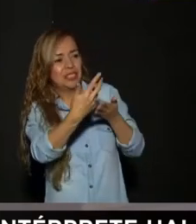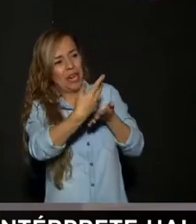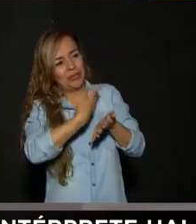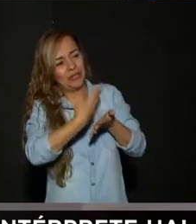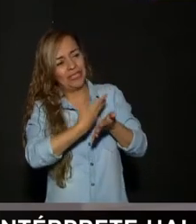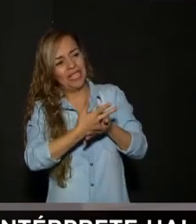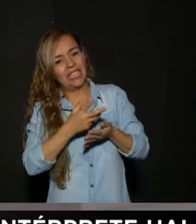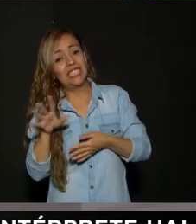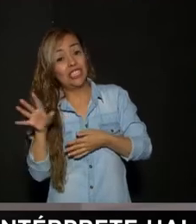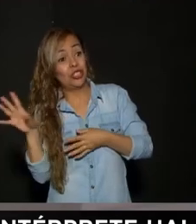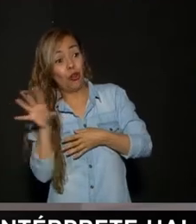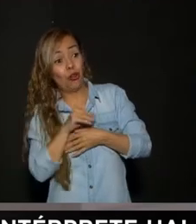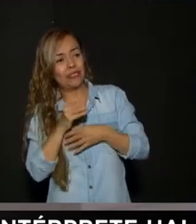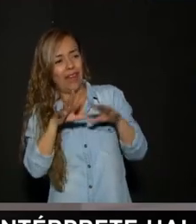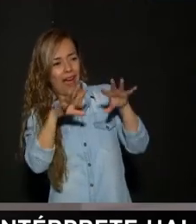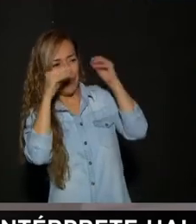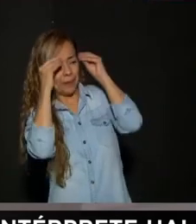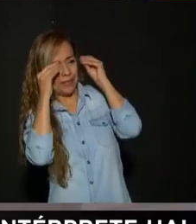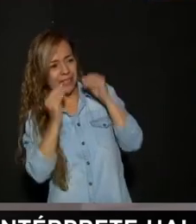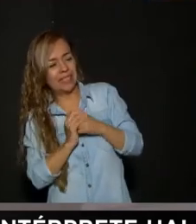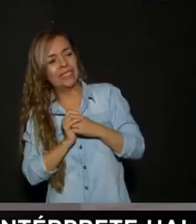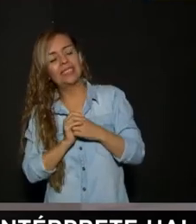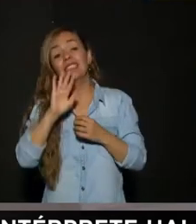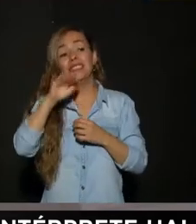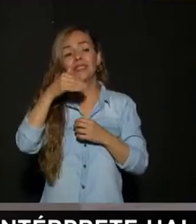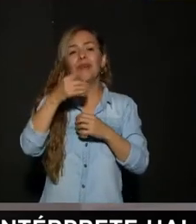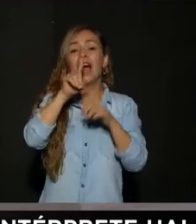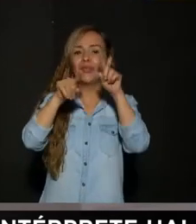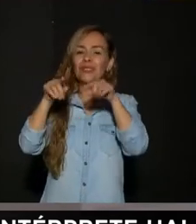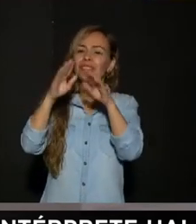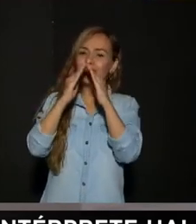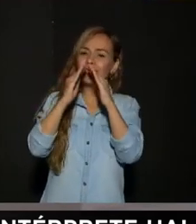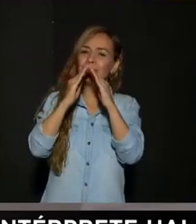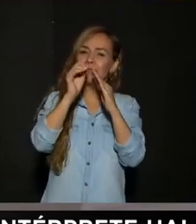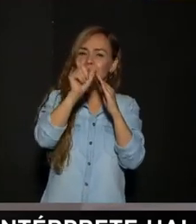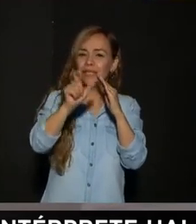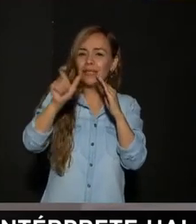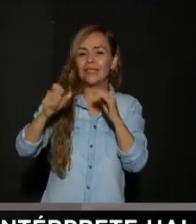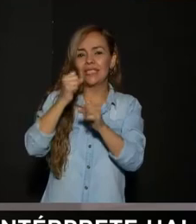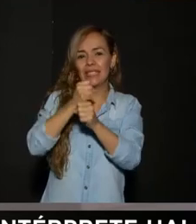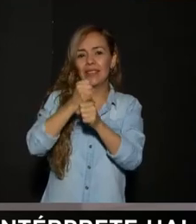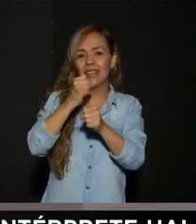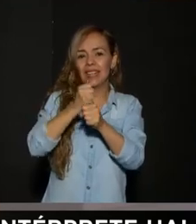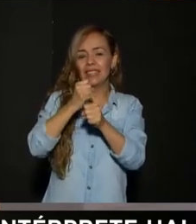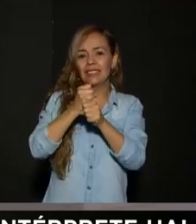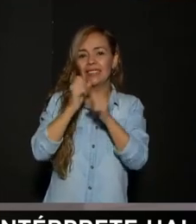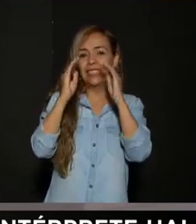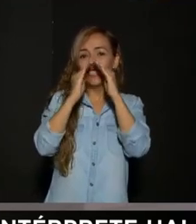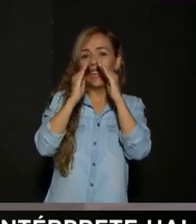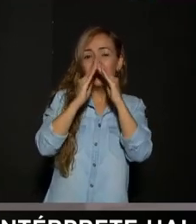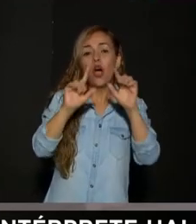tips Para nosotros Poder cuidar Nuestras plantas Y las personas Que trabajan Por supuesto Que muchas Mantienen estas Plántulas En sus